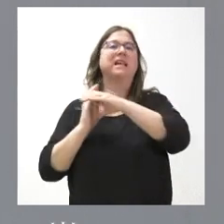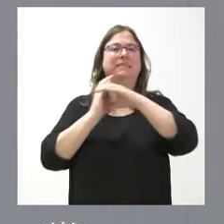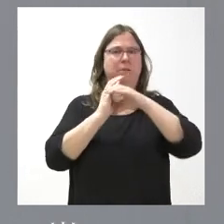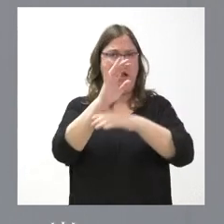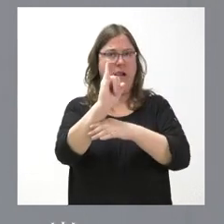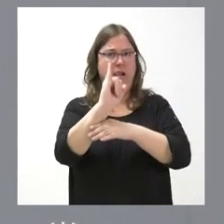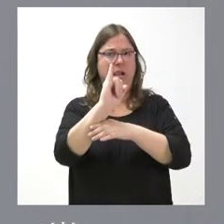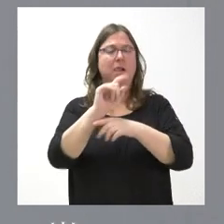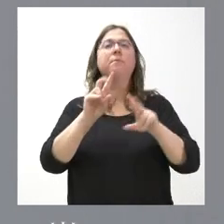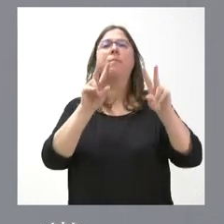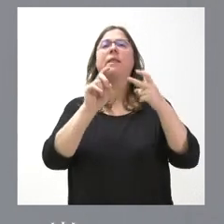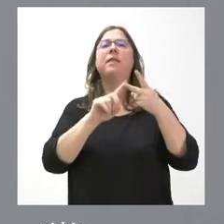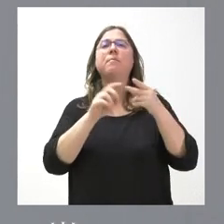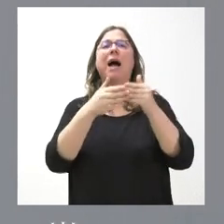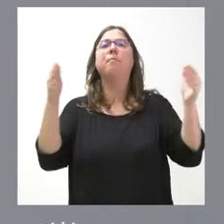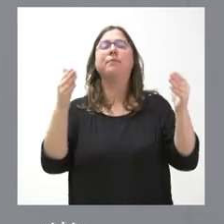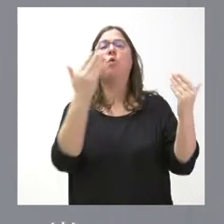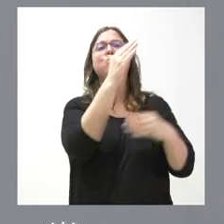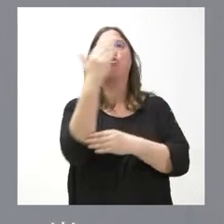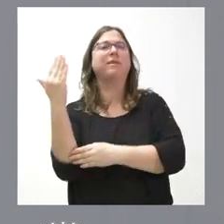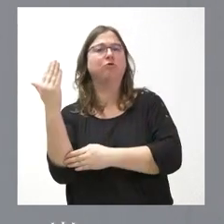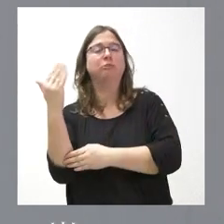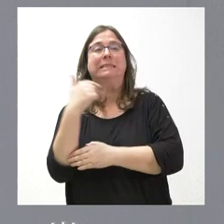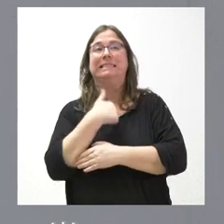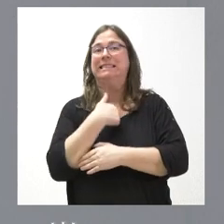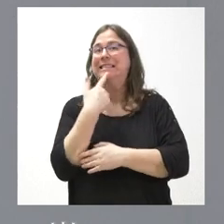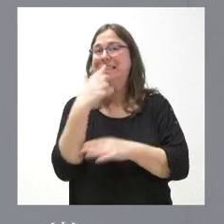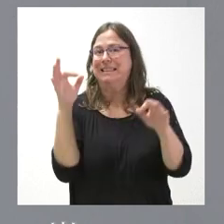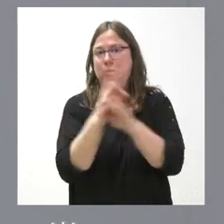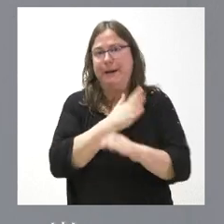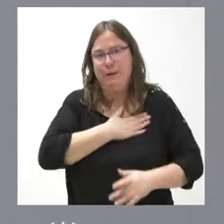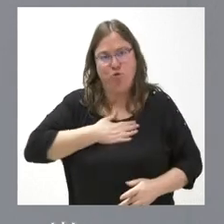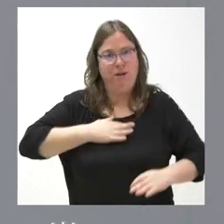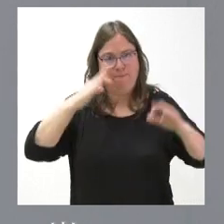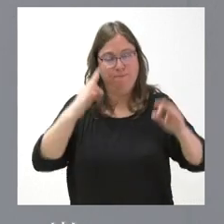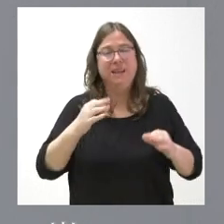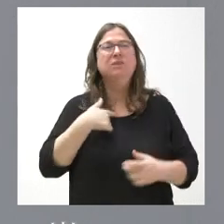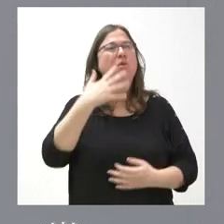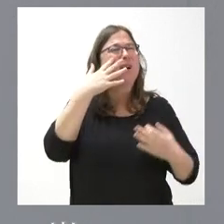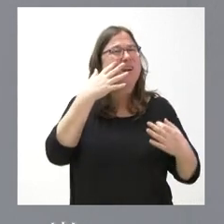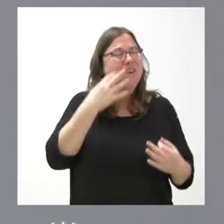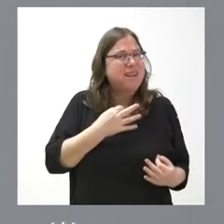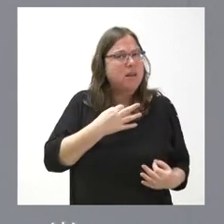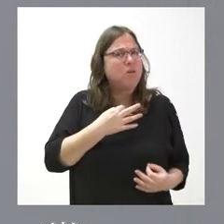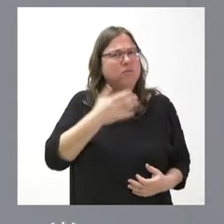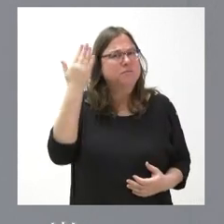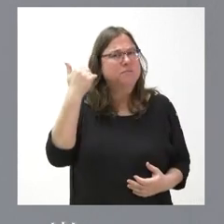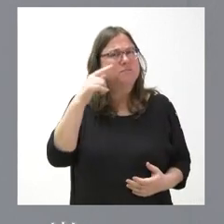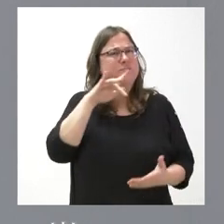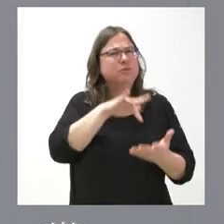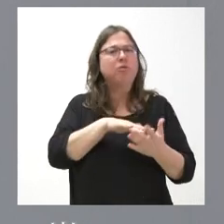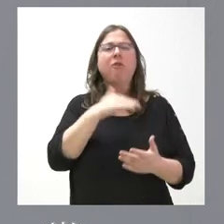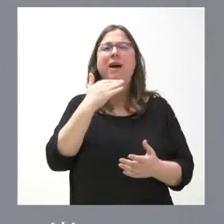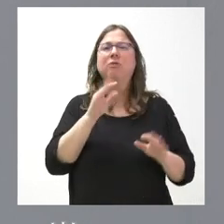Y respecto a la apertura de monumentos, no quisiera yo ahora darle una información que no se correspondía con la realidad, pero creo recordar que hubo alguna